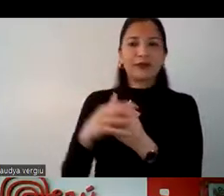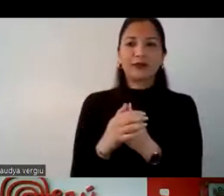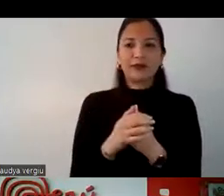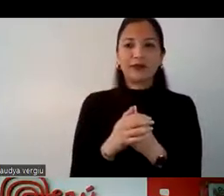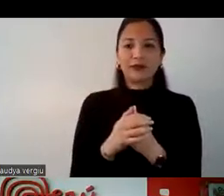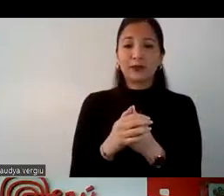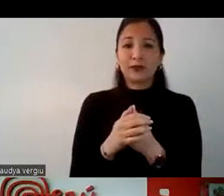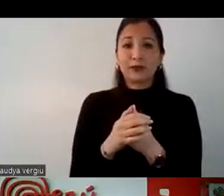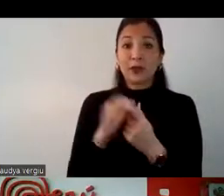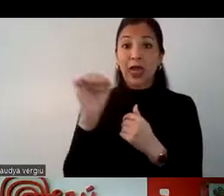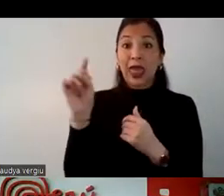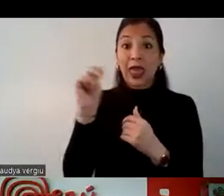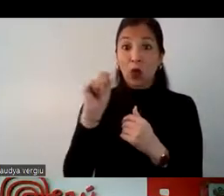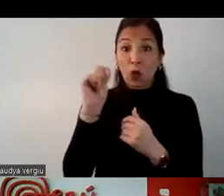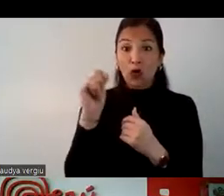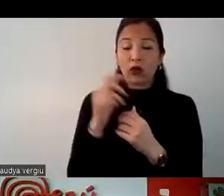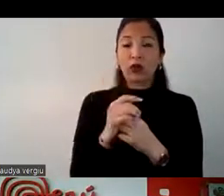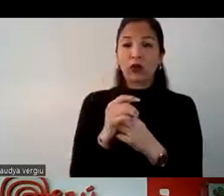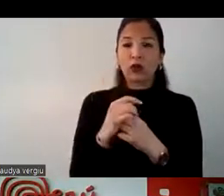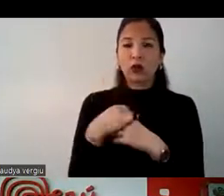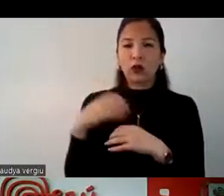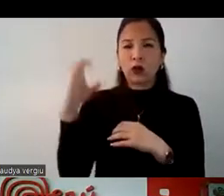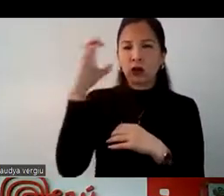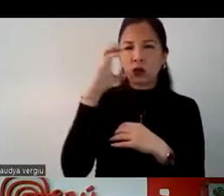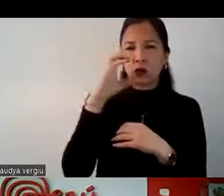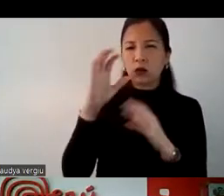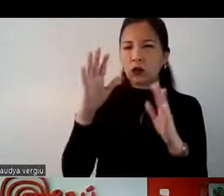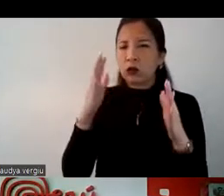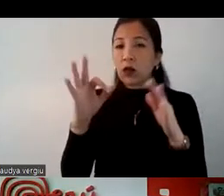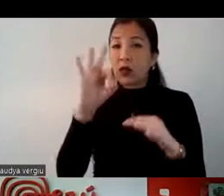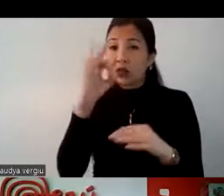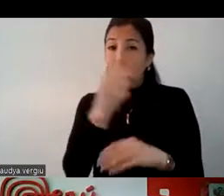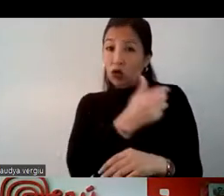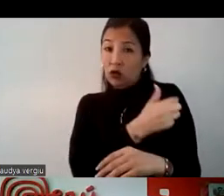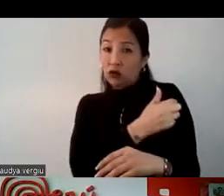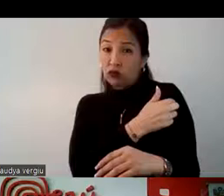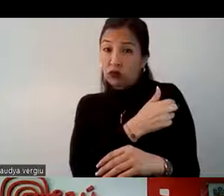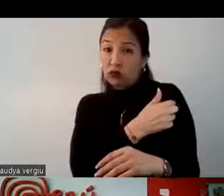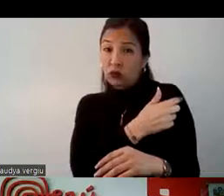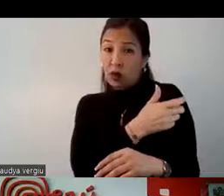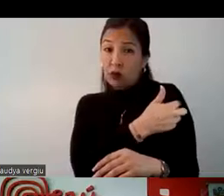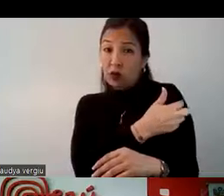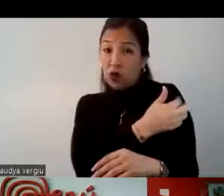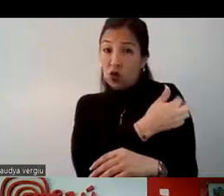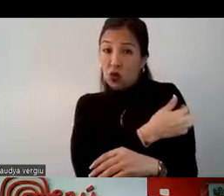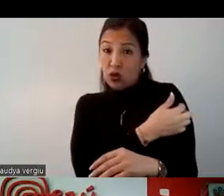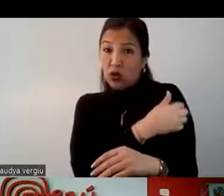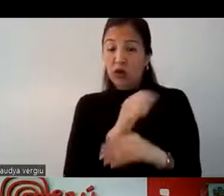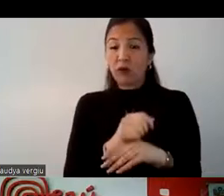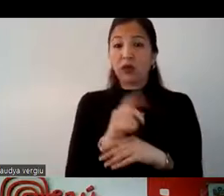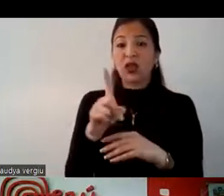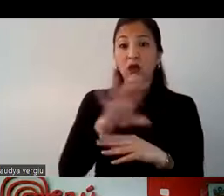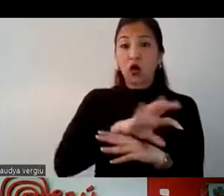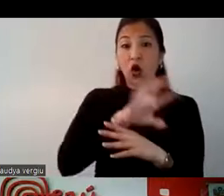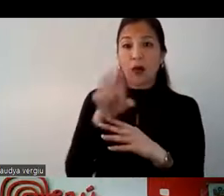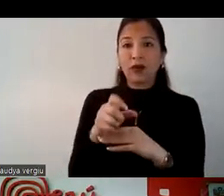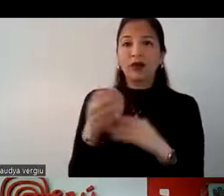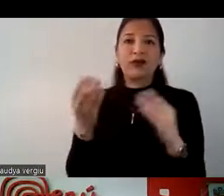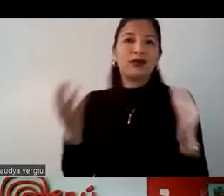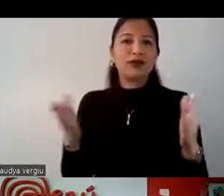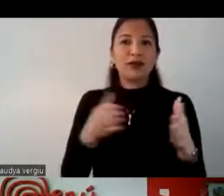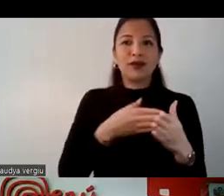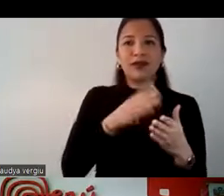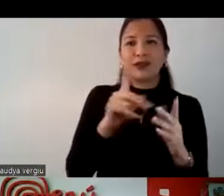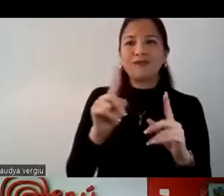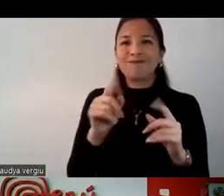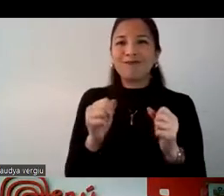Ecuador cuenta con gran porcentaje de población con tres dosis contra la COVID-19, y eso les permite, pues, perder